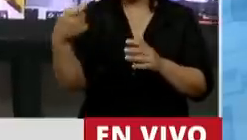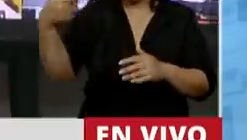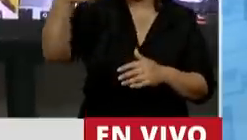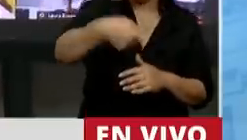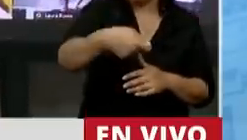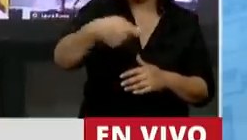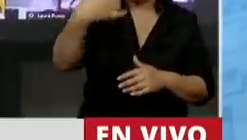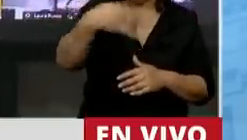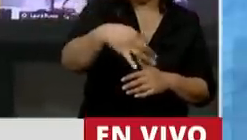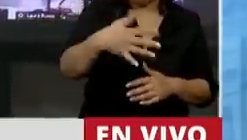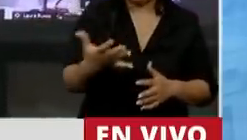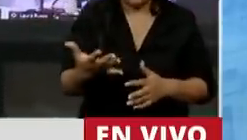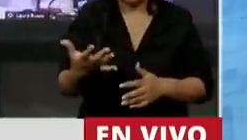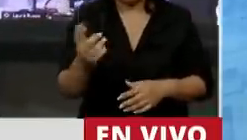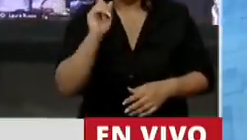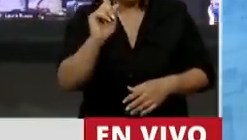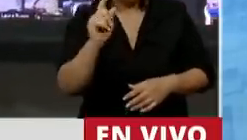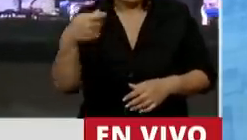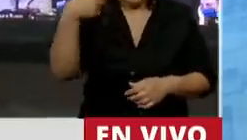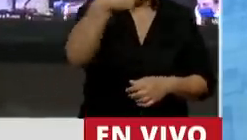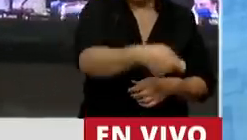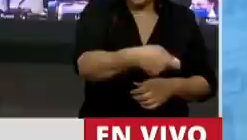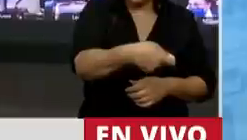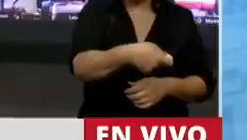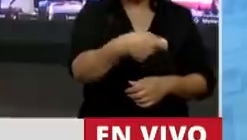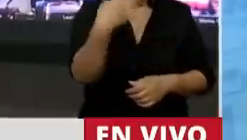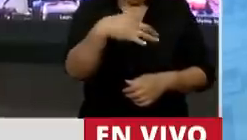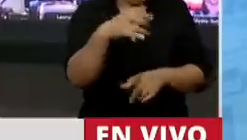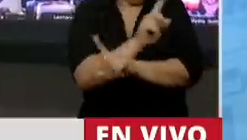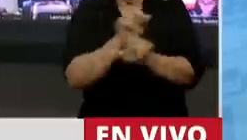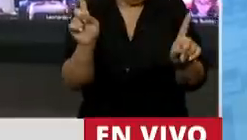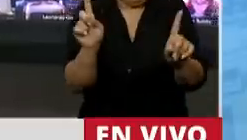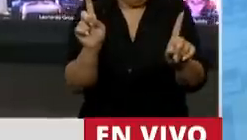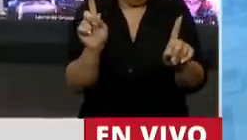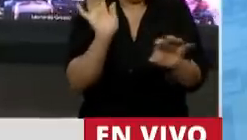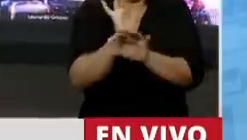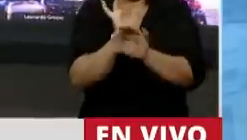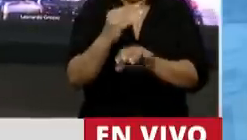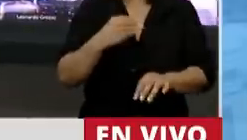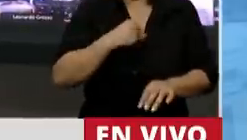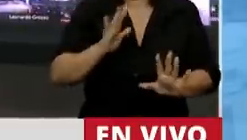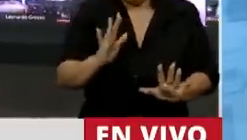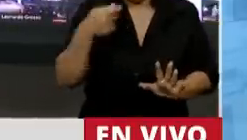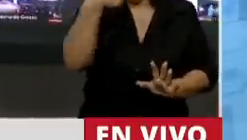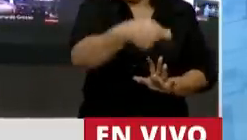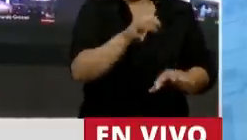obligatorio. Si es aporte no tiene que ser obligatorio, tiene que ser voluntario.